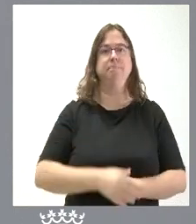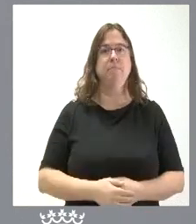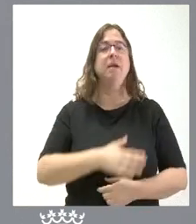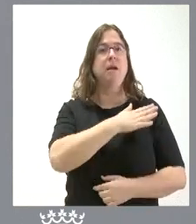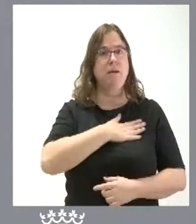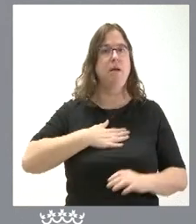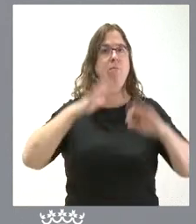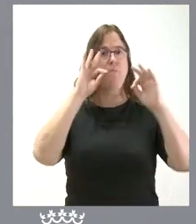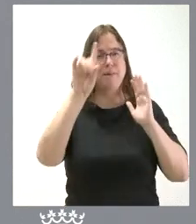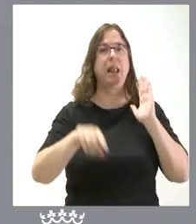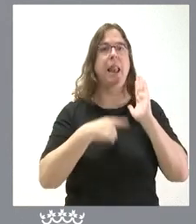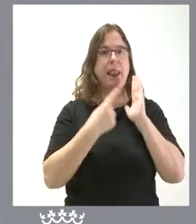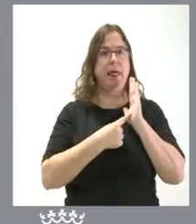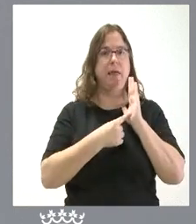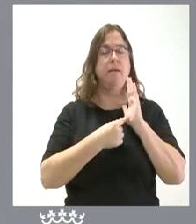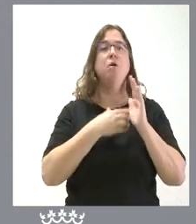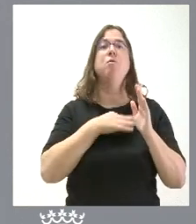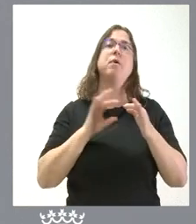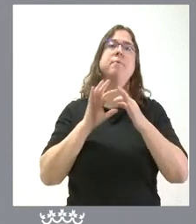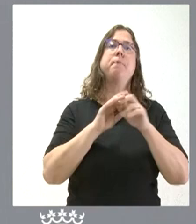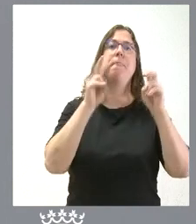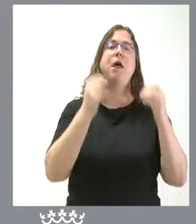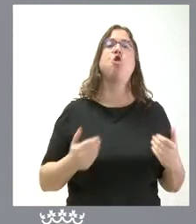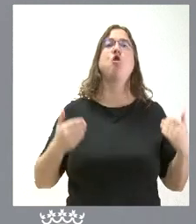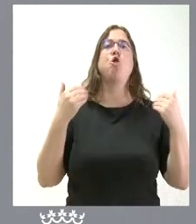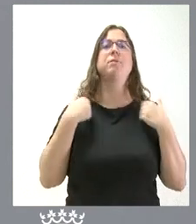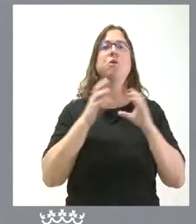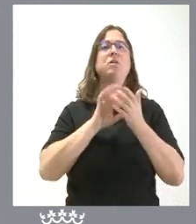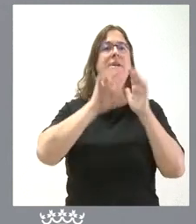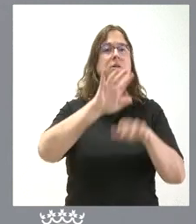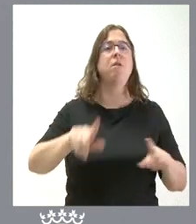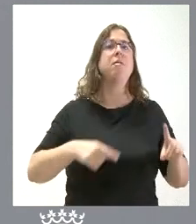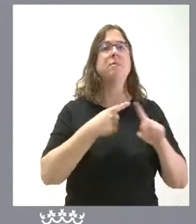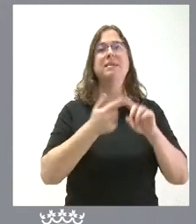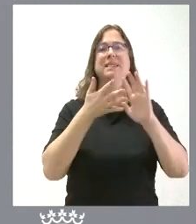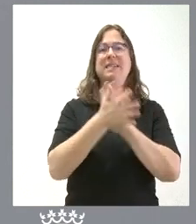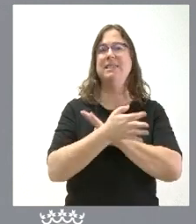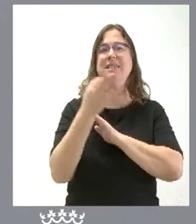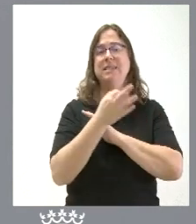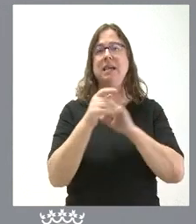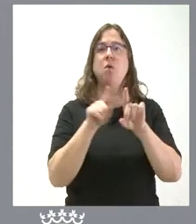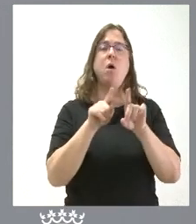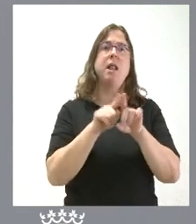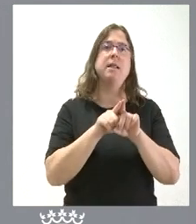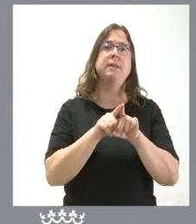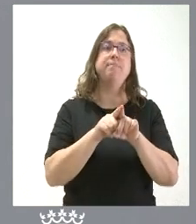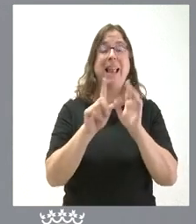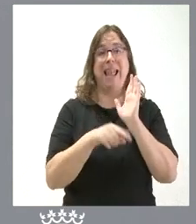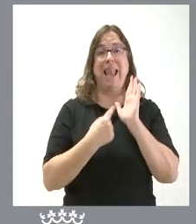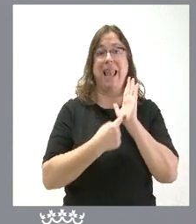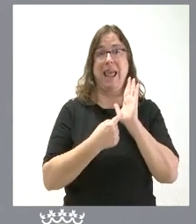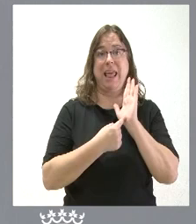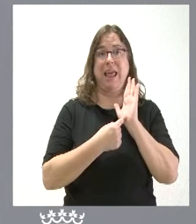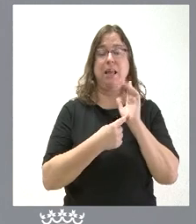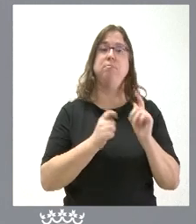que se eleve a rango de ley en lo que pueda corresponder a las competencias de la Junta de Castilla y León y por tanto que a nivel de ley se